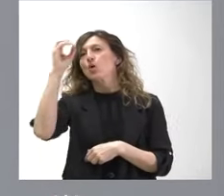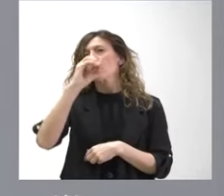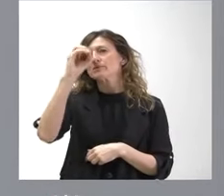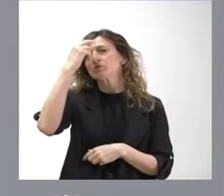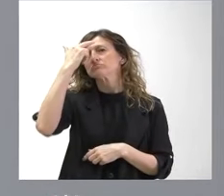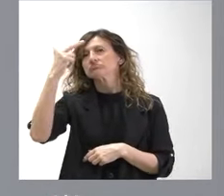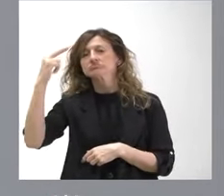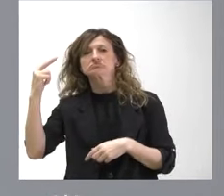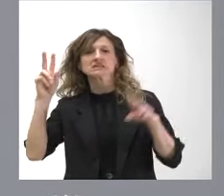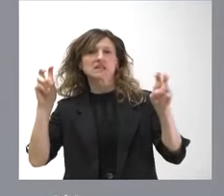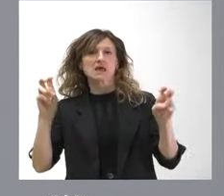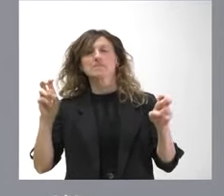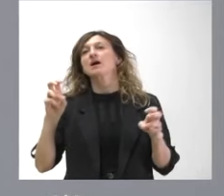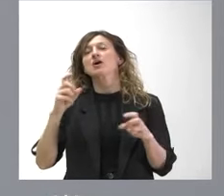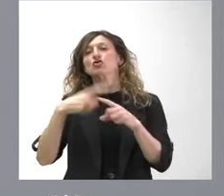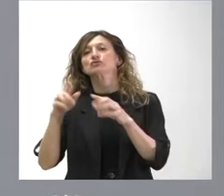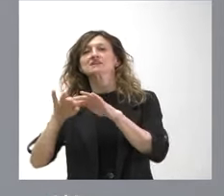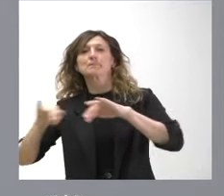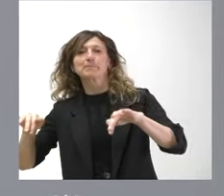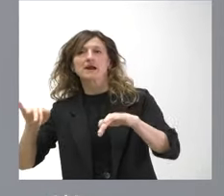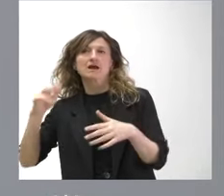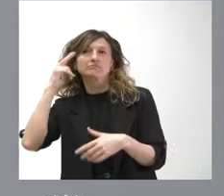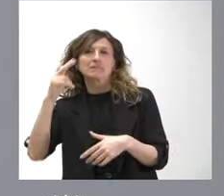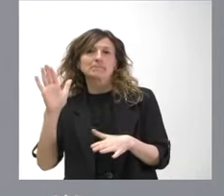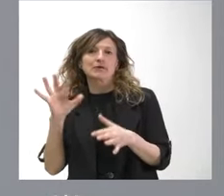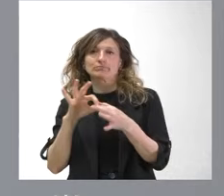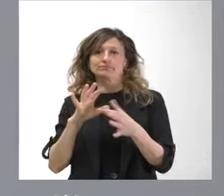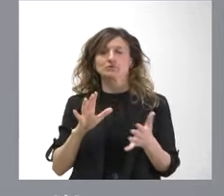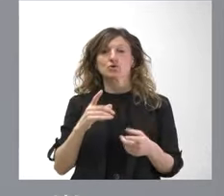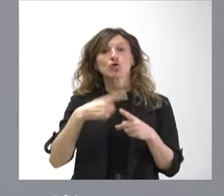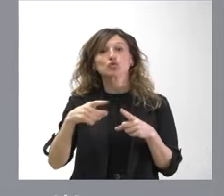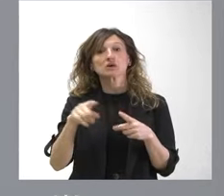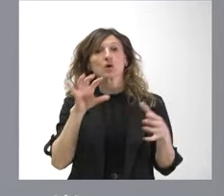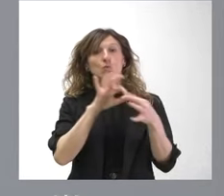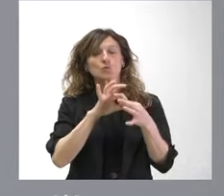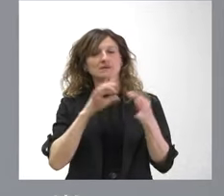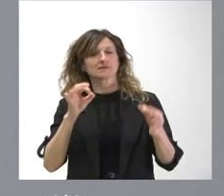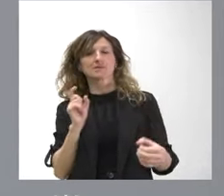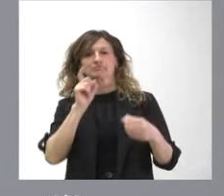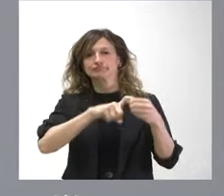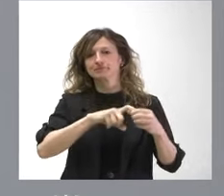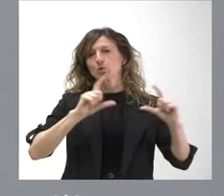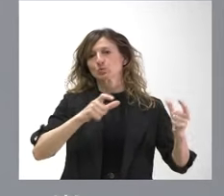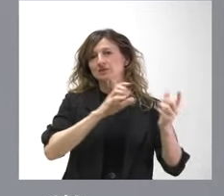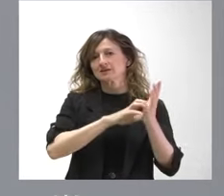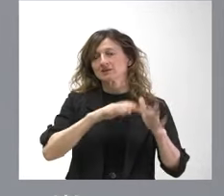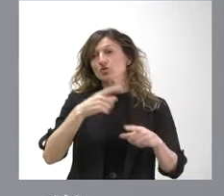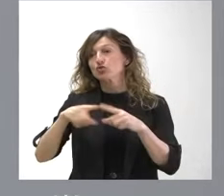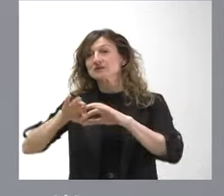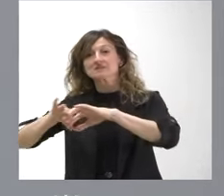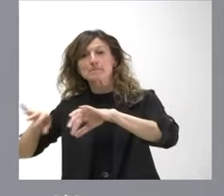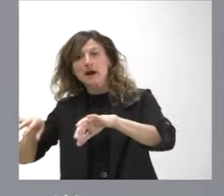entender en este ámbito, en aquello que separa y en aquello que nos une siempre va a estar la Junta de Castilla y León en aquello que nos separa